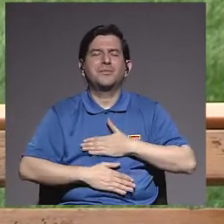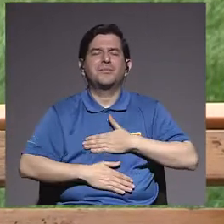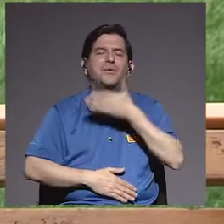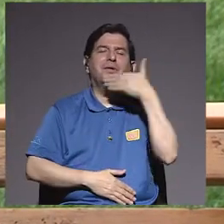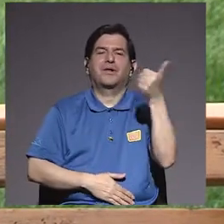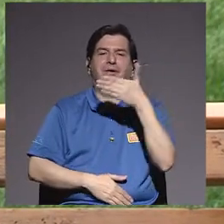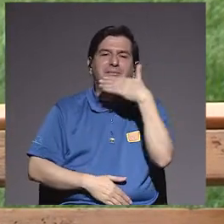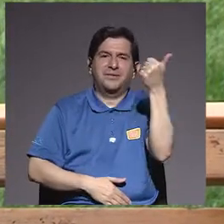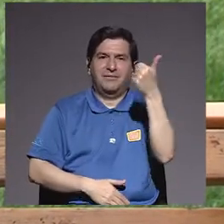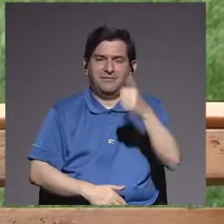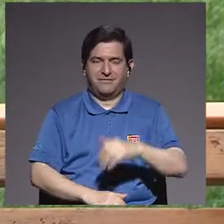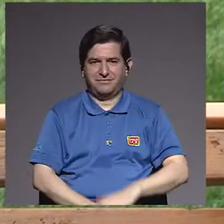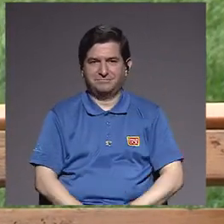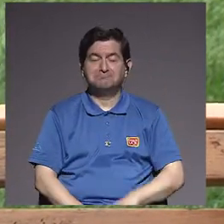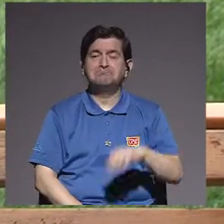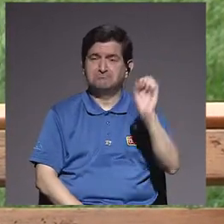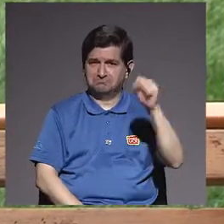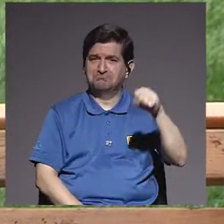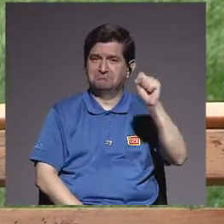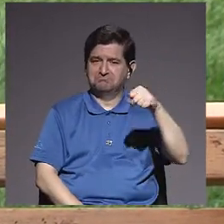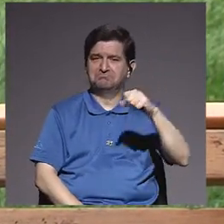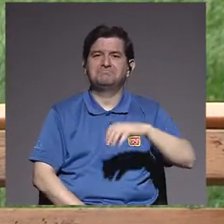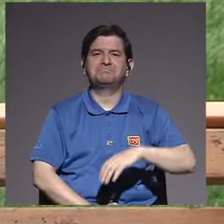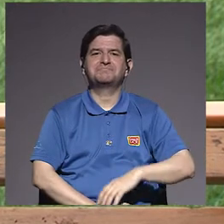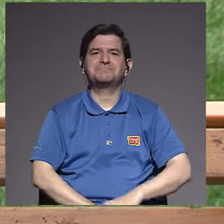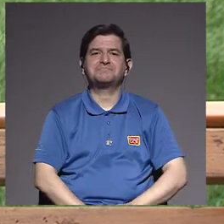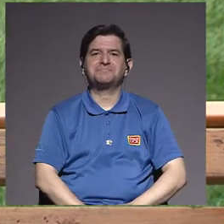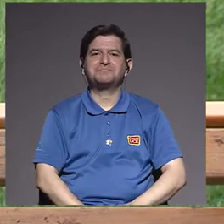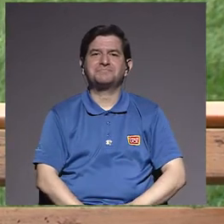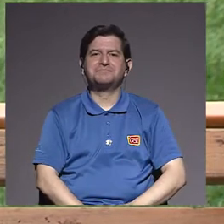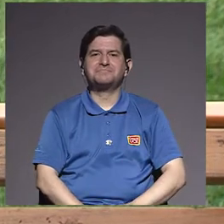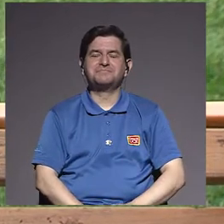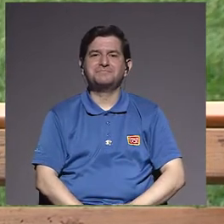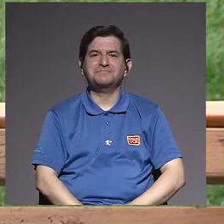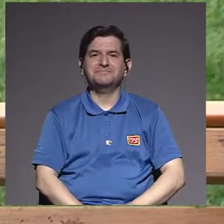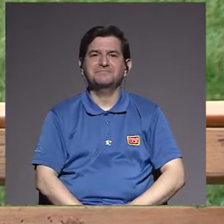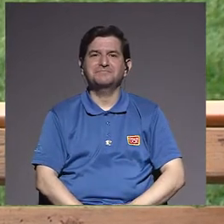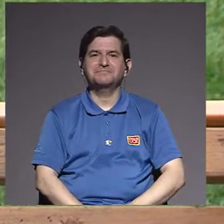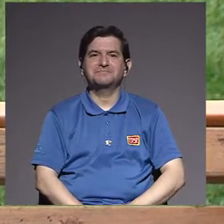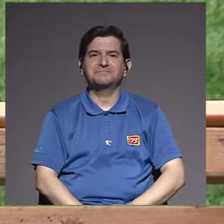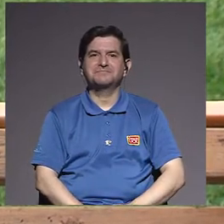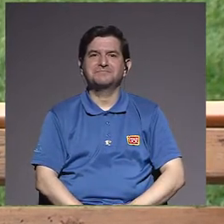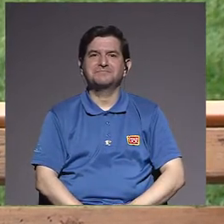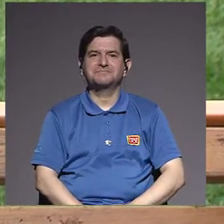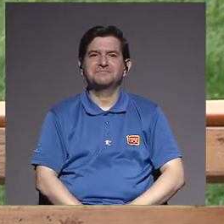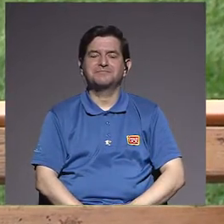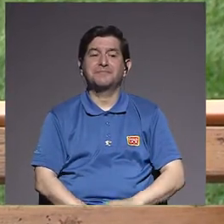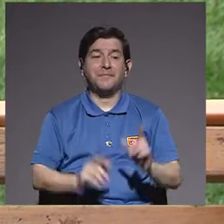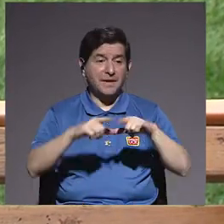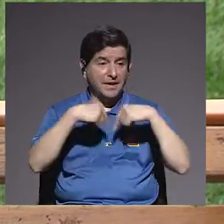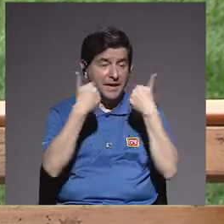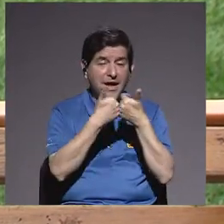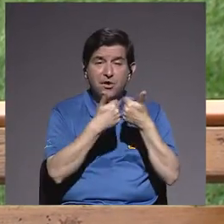posible, definitivamente, sí, sí. Y que sí, que en los grupos no se puede,